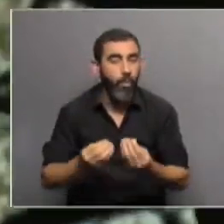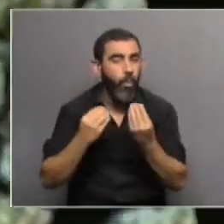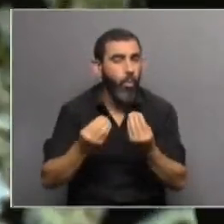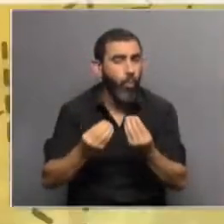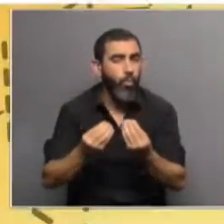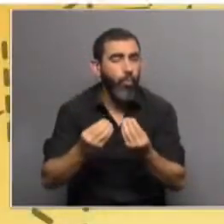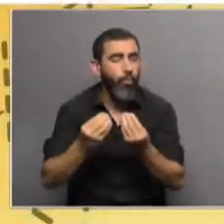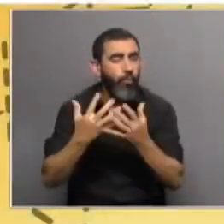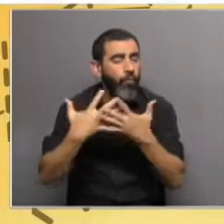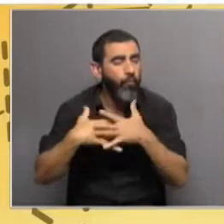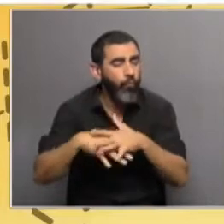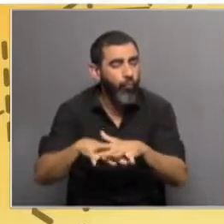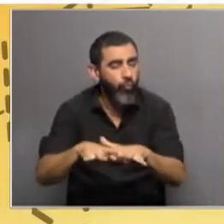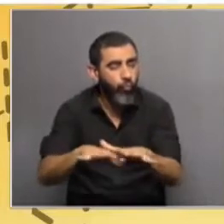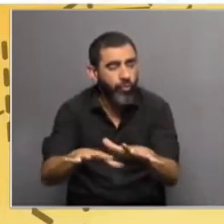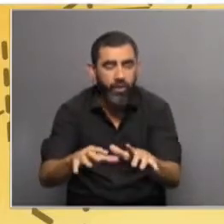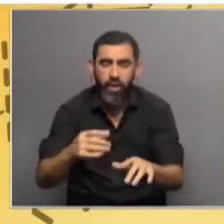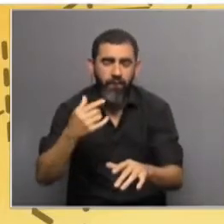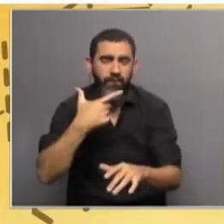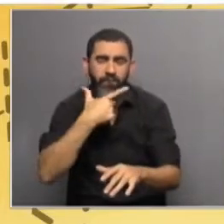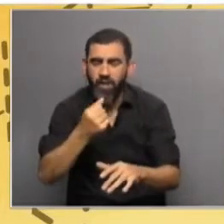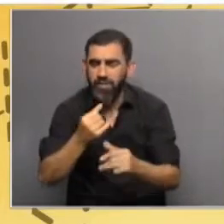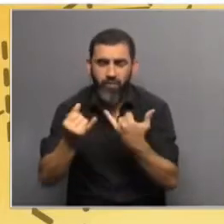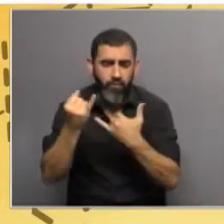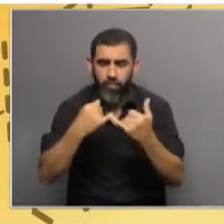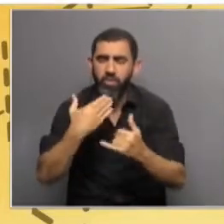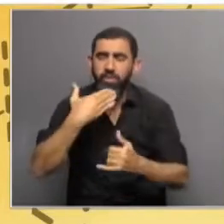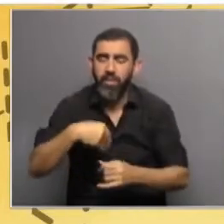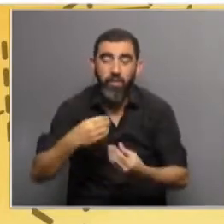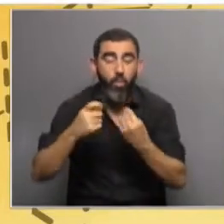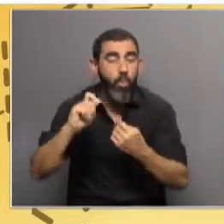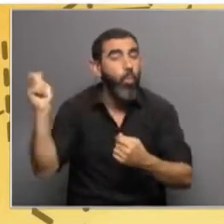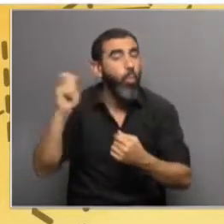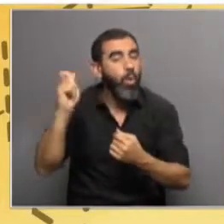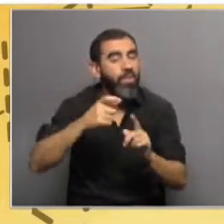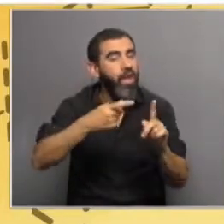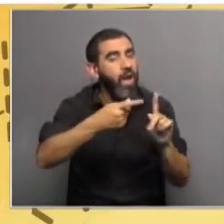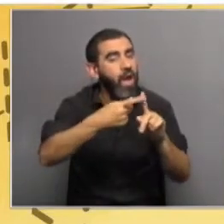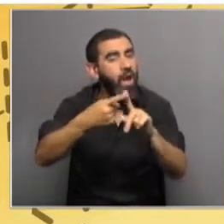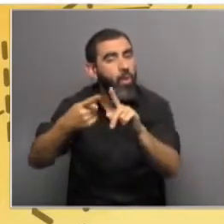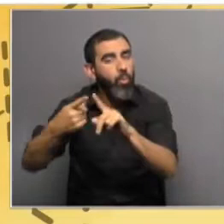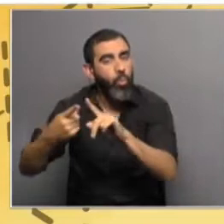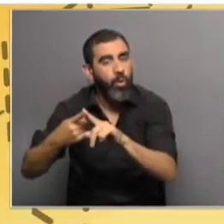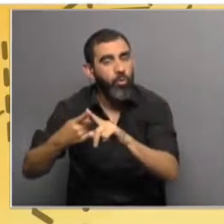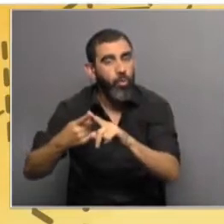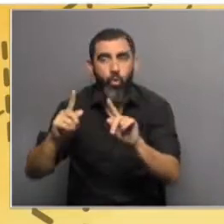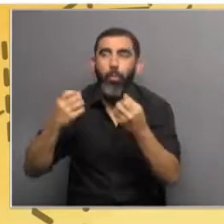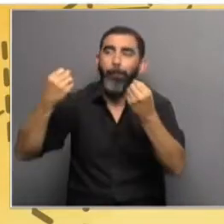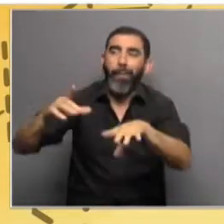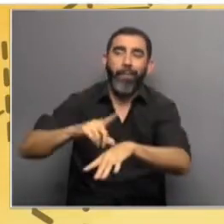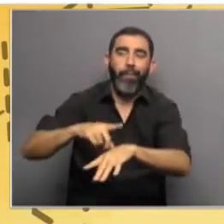que se haya concretado con datos muy fáciles de entender la urgencia de un acuerdo y de dejar de perder tiempo.